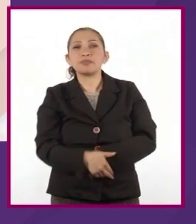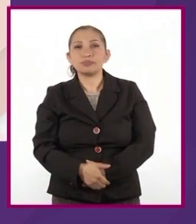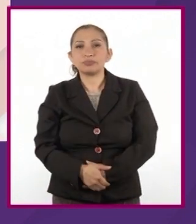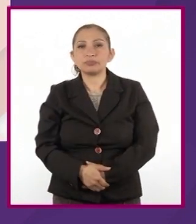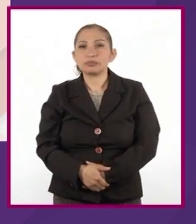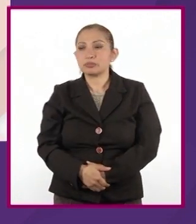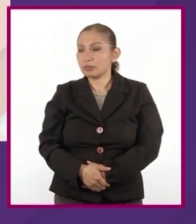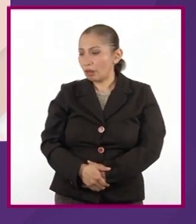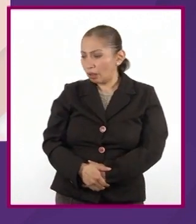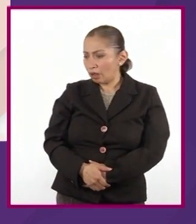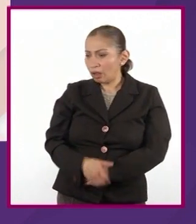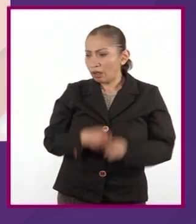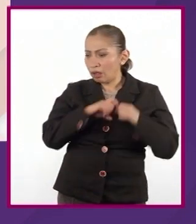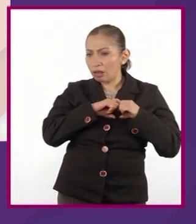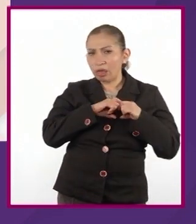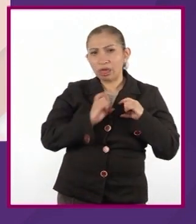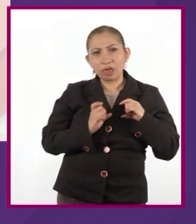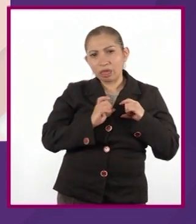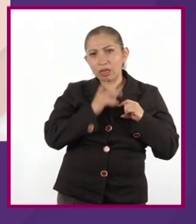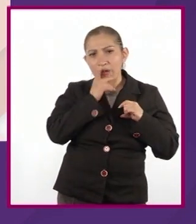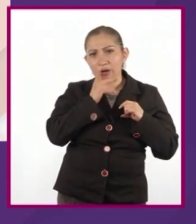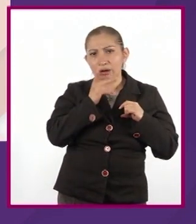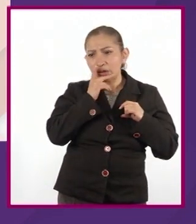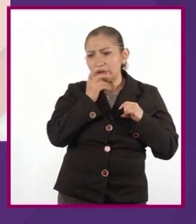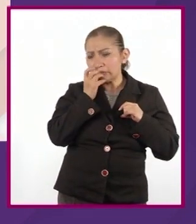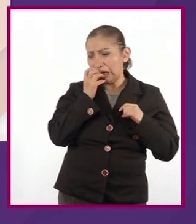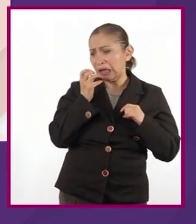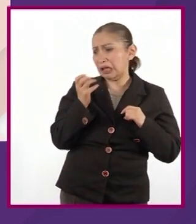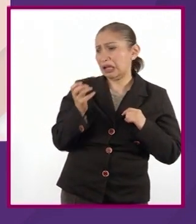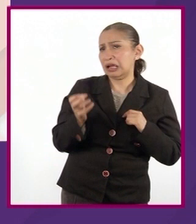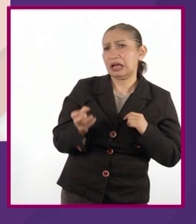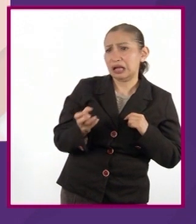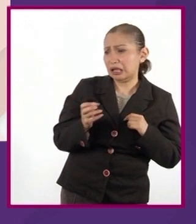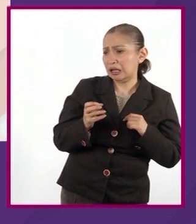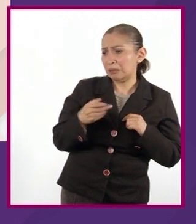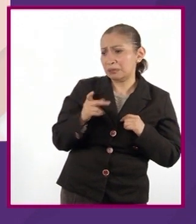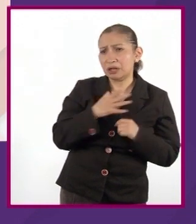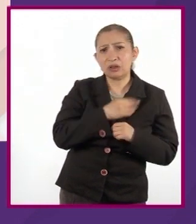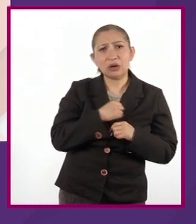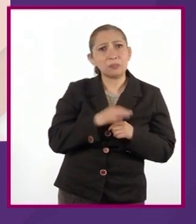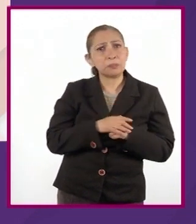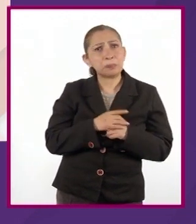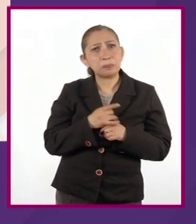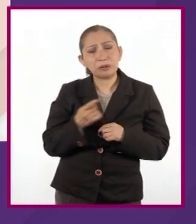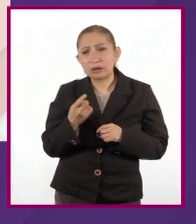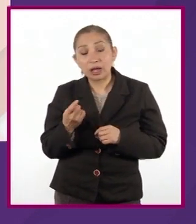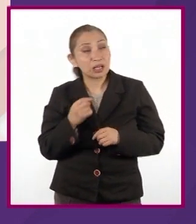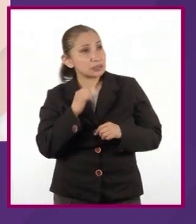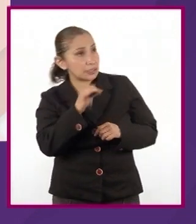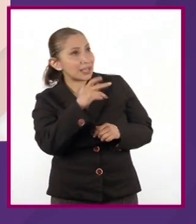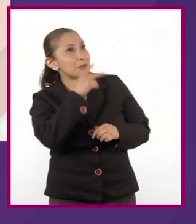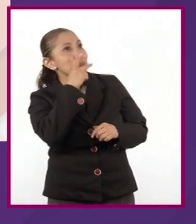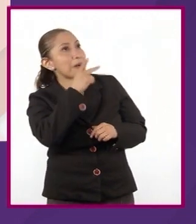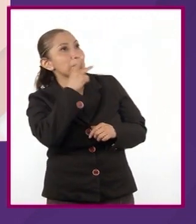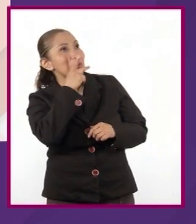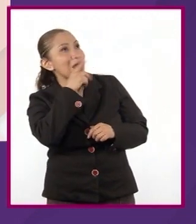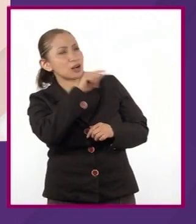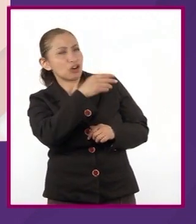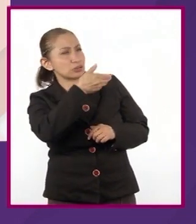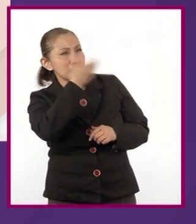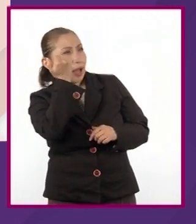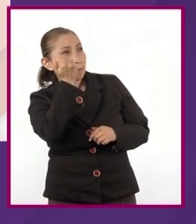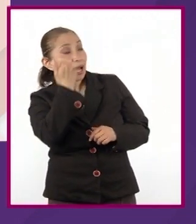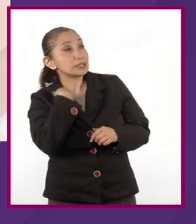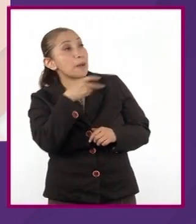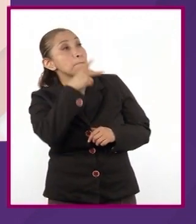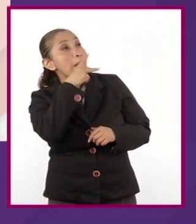Del corazón partido del padre brotó un berrido de dolor. Pero, hijo mío, claro, papi, ¿es que no sabes